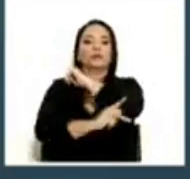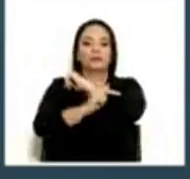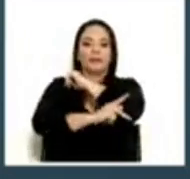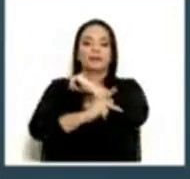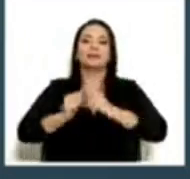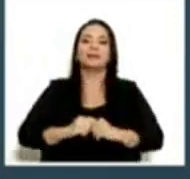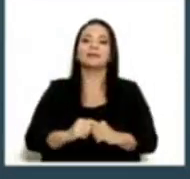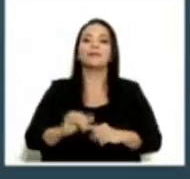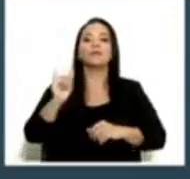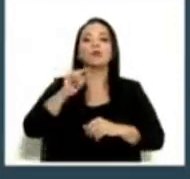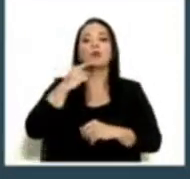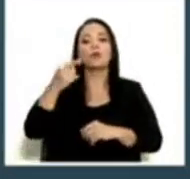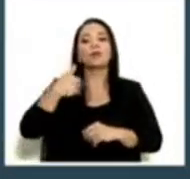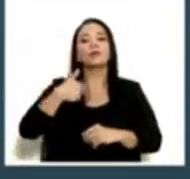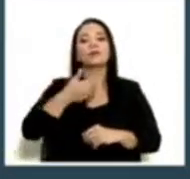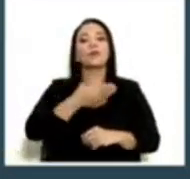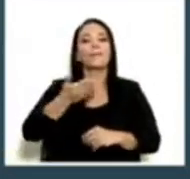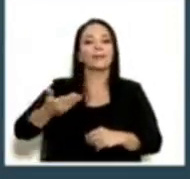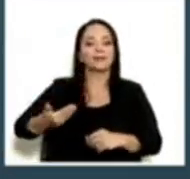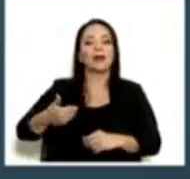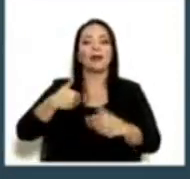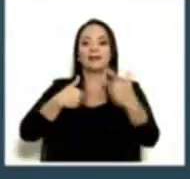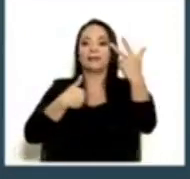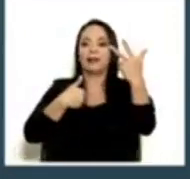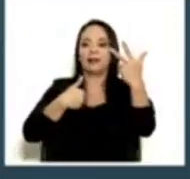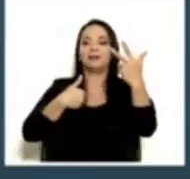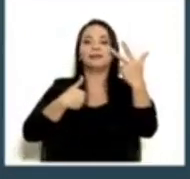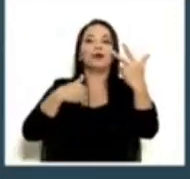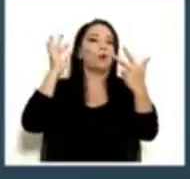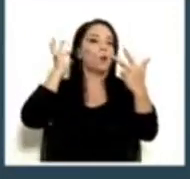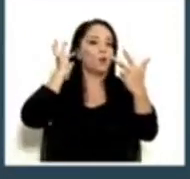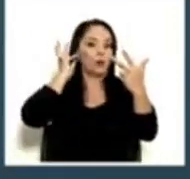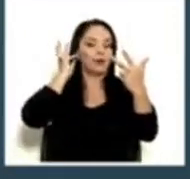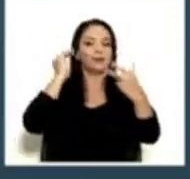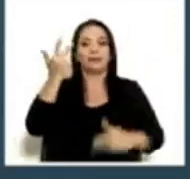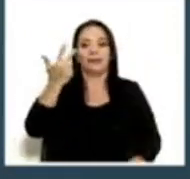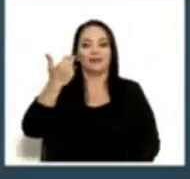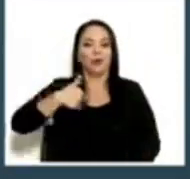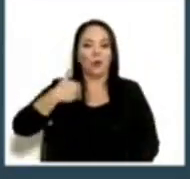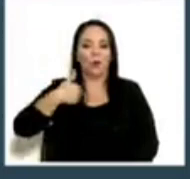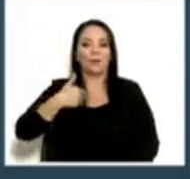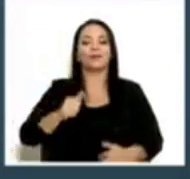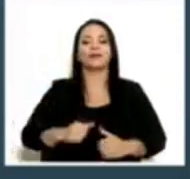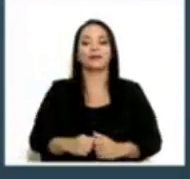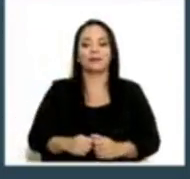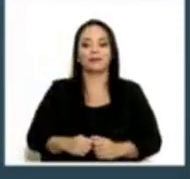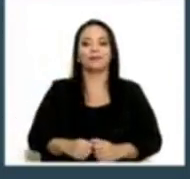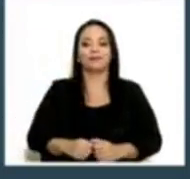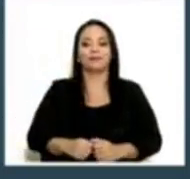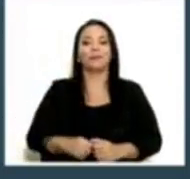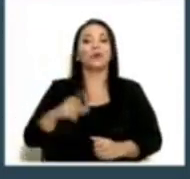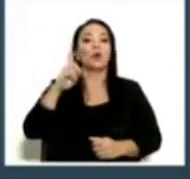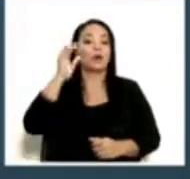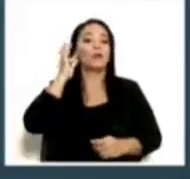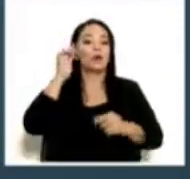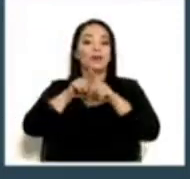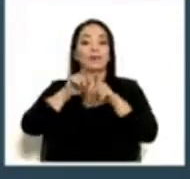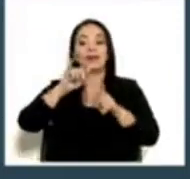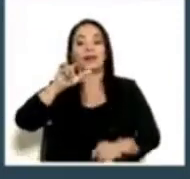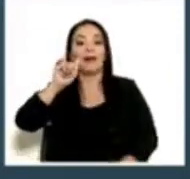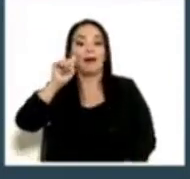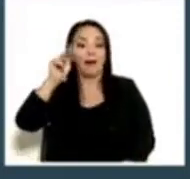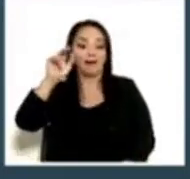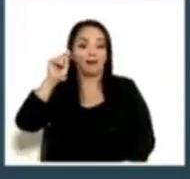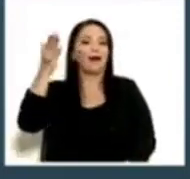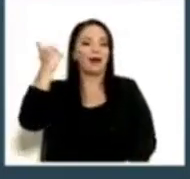Como decía el presidente, hay tres mujeres y tres nombres, aparte de Eliana Villegas, que ya la había en Villalobos, ya la habíamos